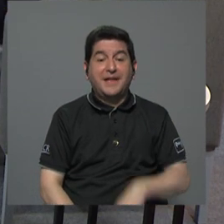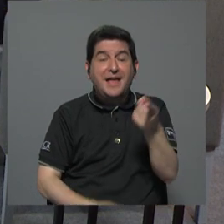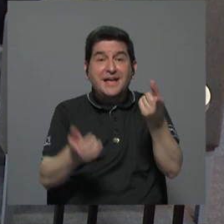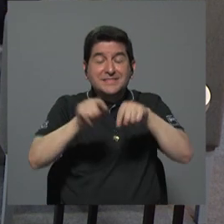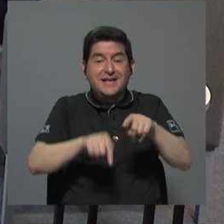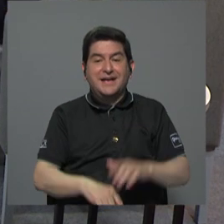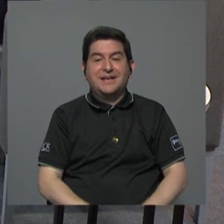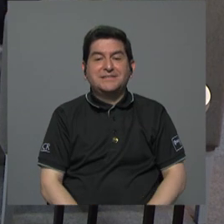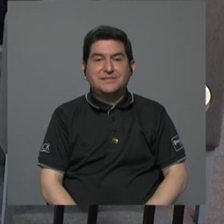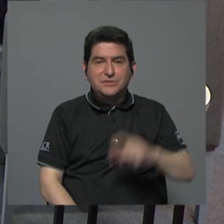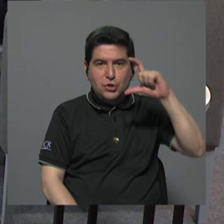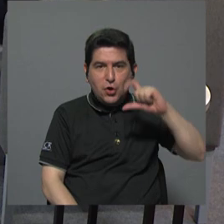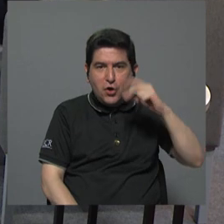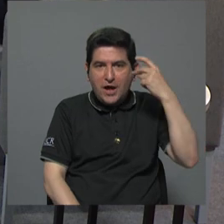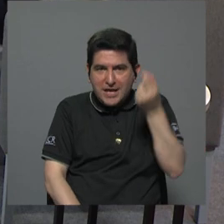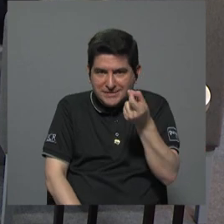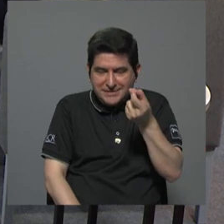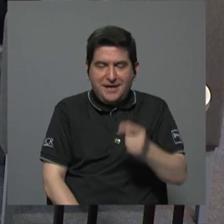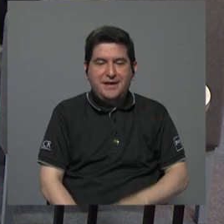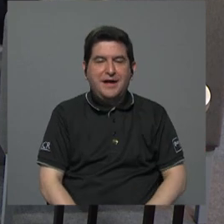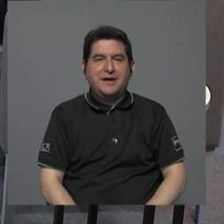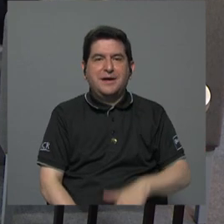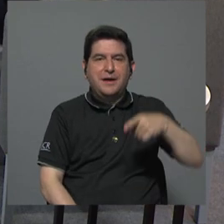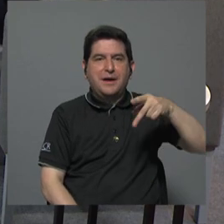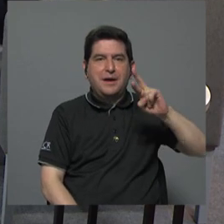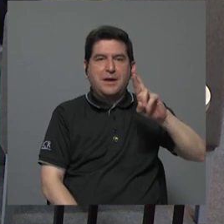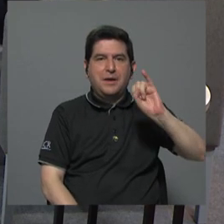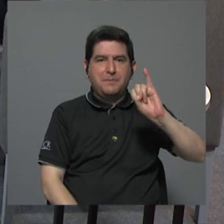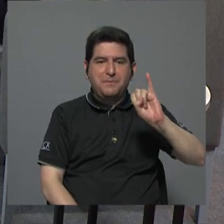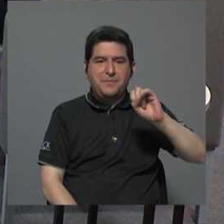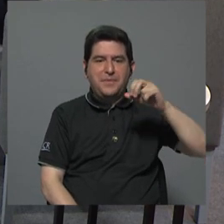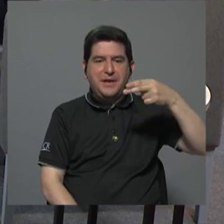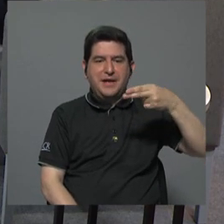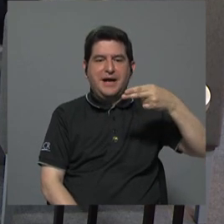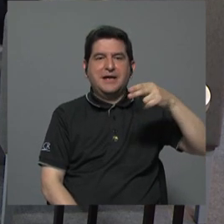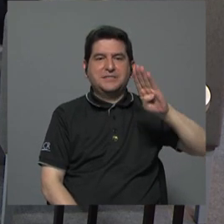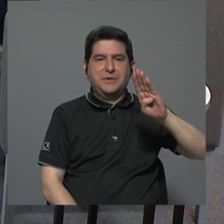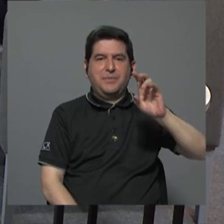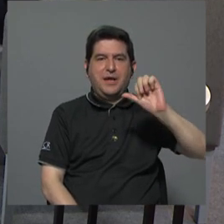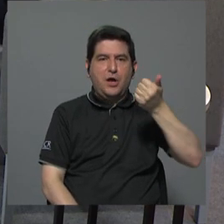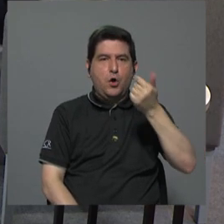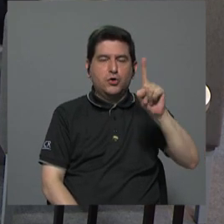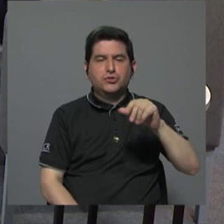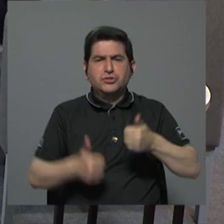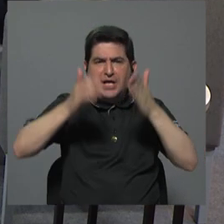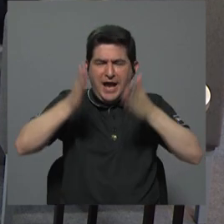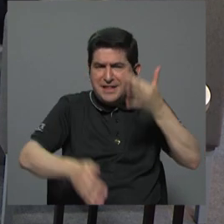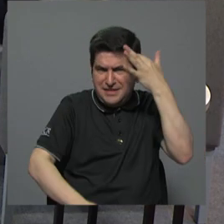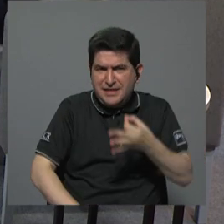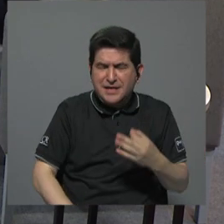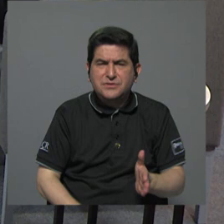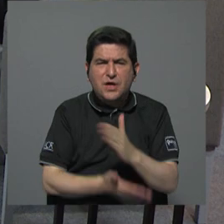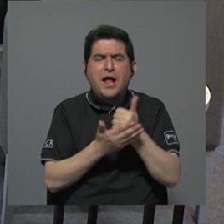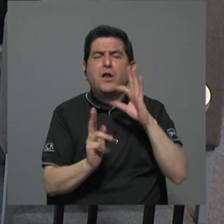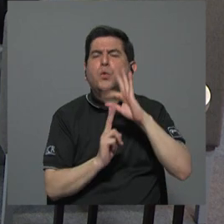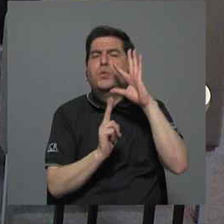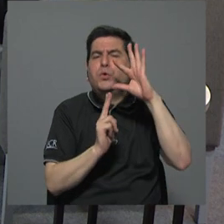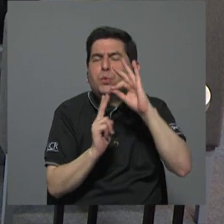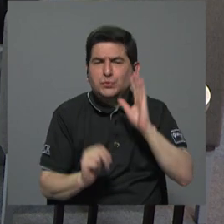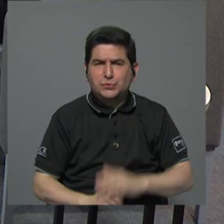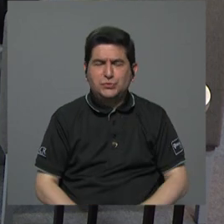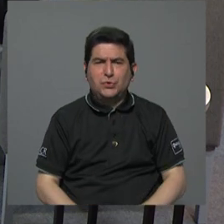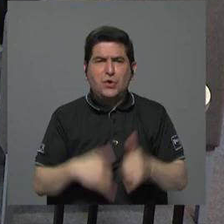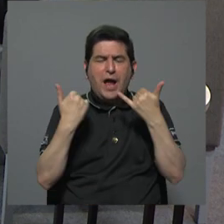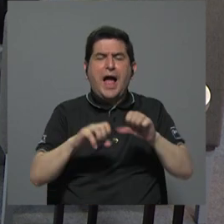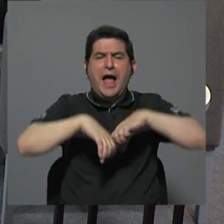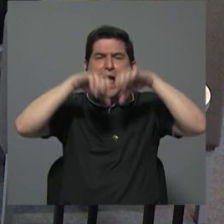este es por Instagram y es Pri HB11 consideran los candidatos que existe alguna alternativa al